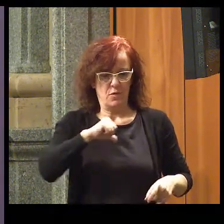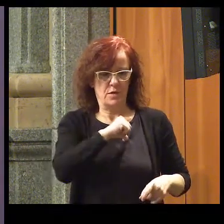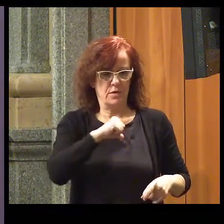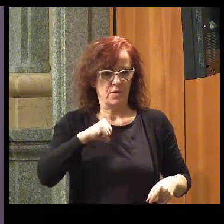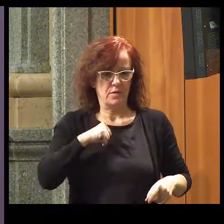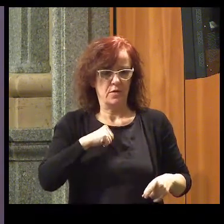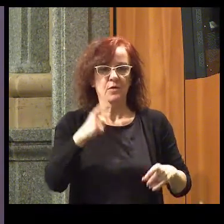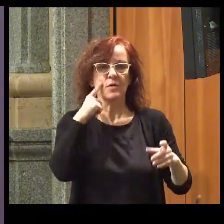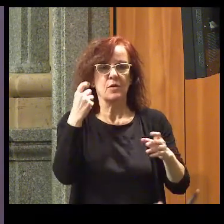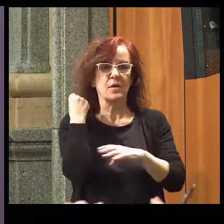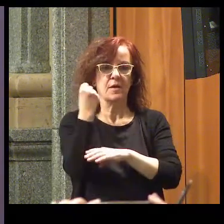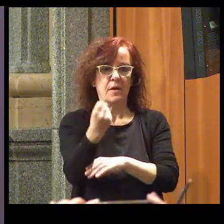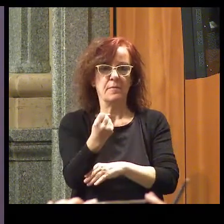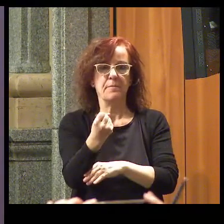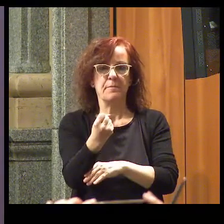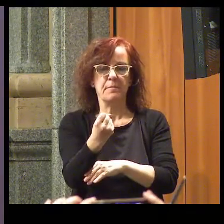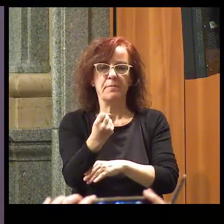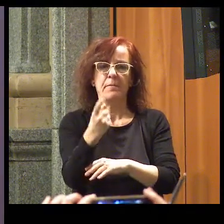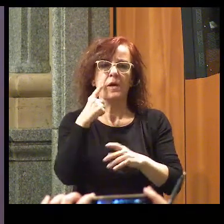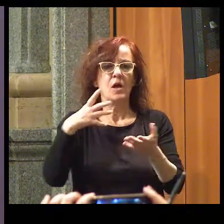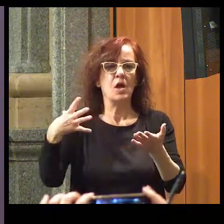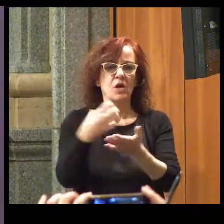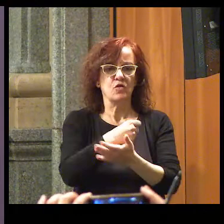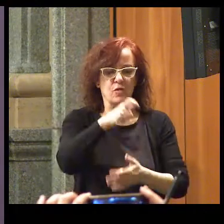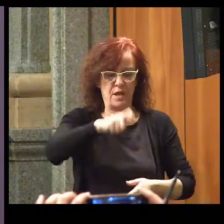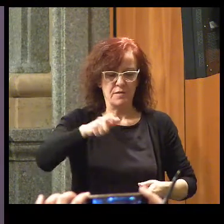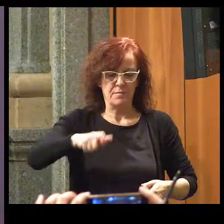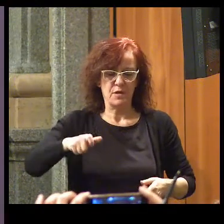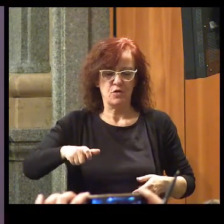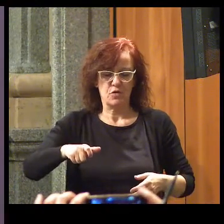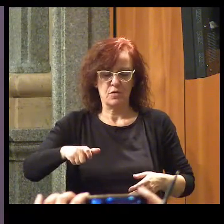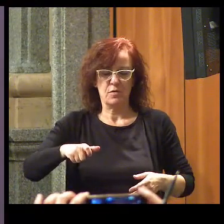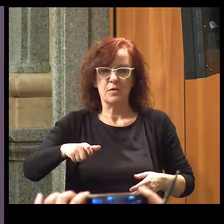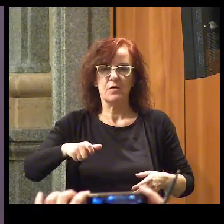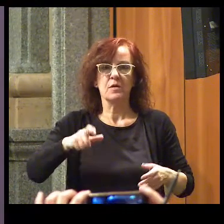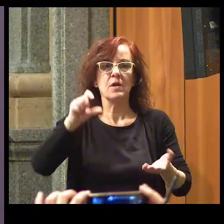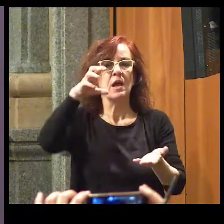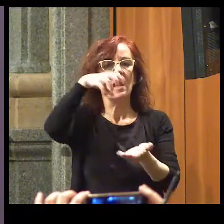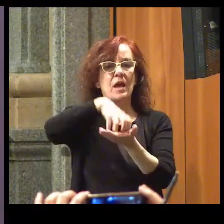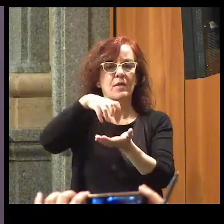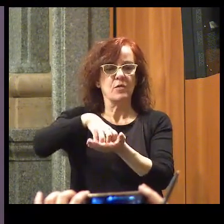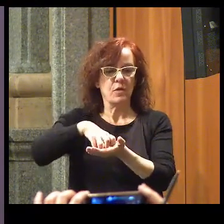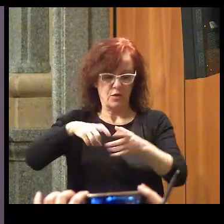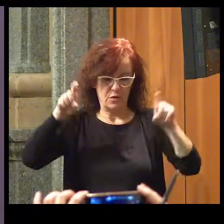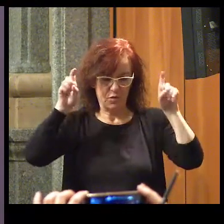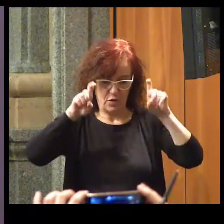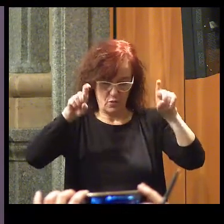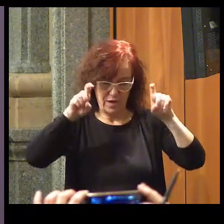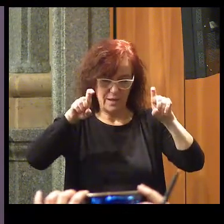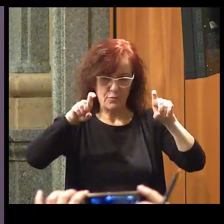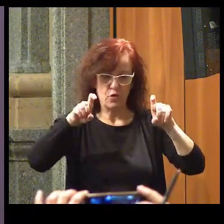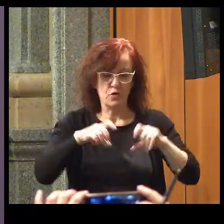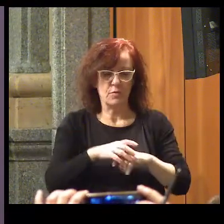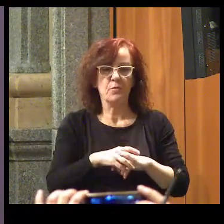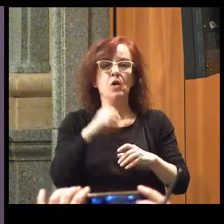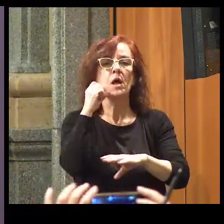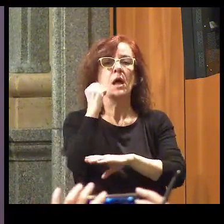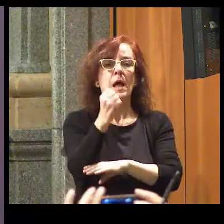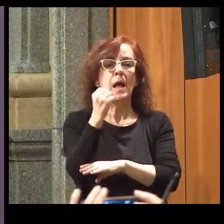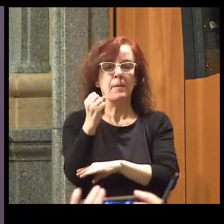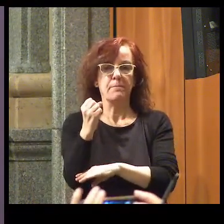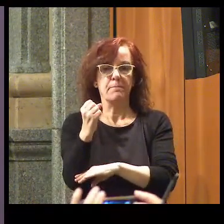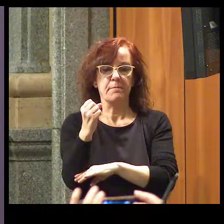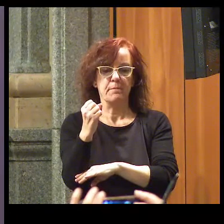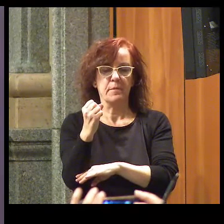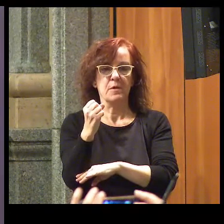Los apoyos los tienen que dar a todas las personas que están en los centros educativos. Los apoyos que